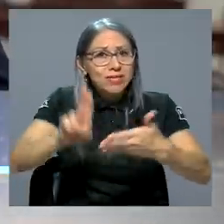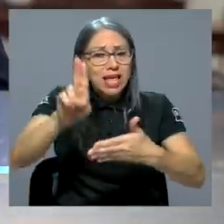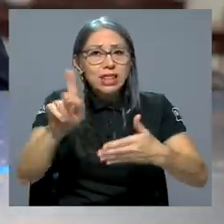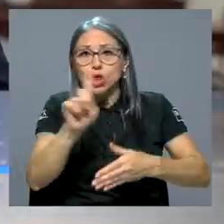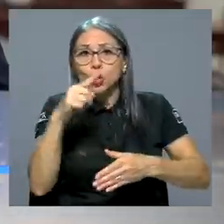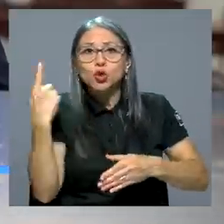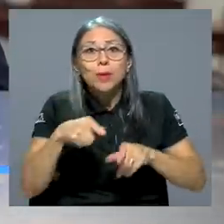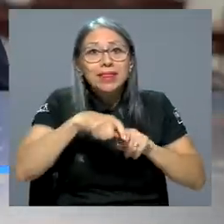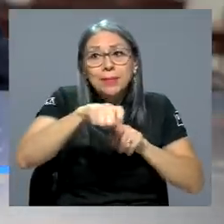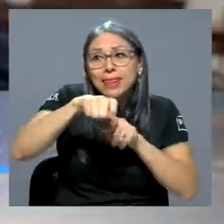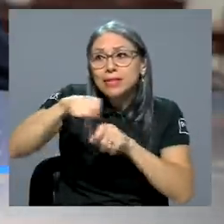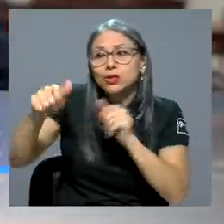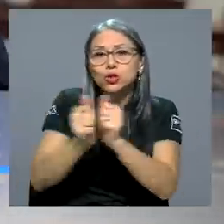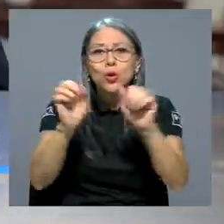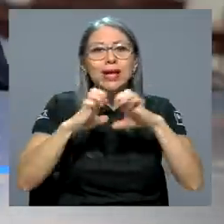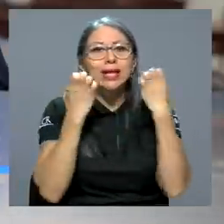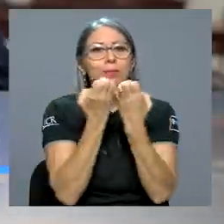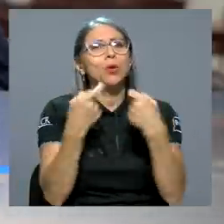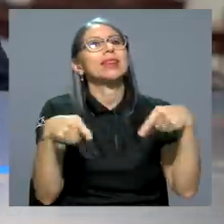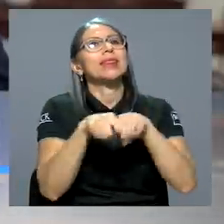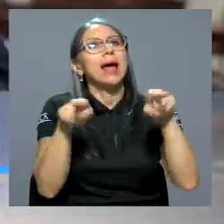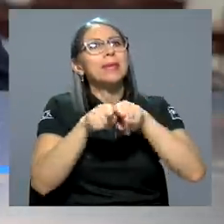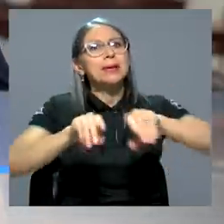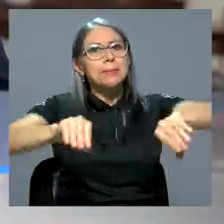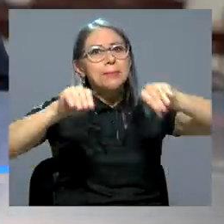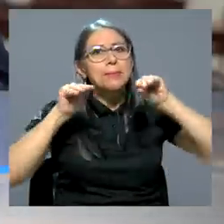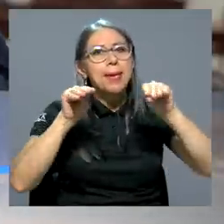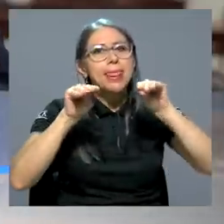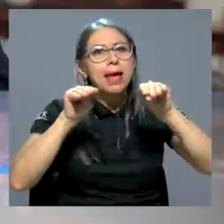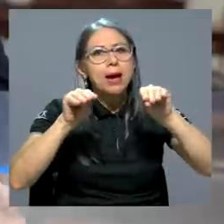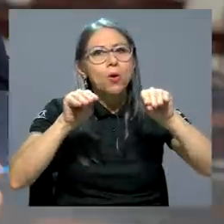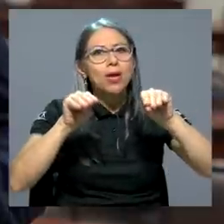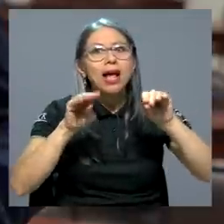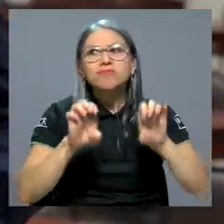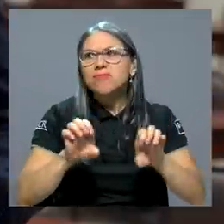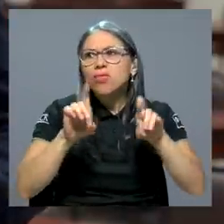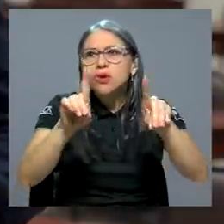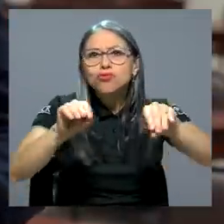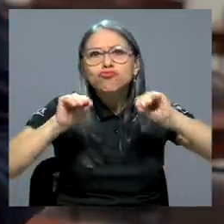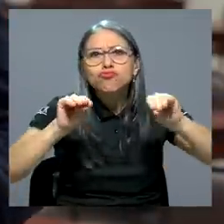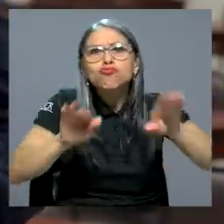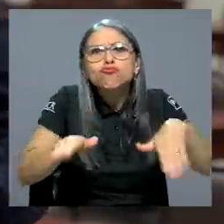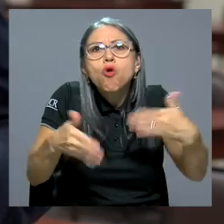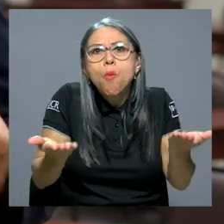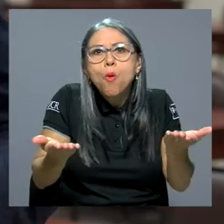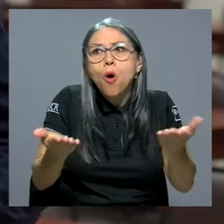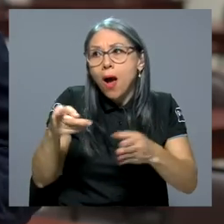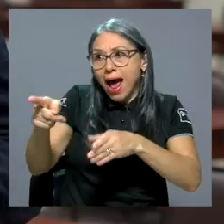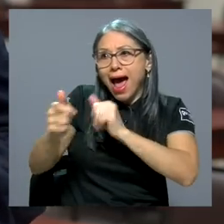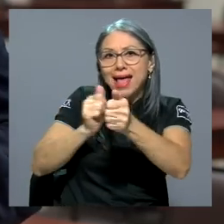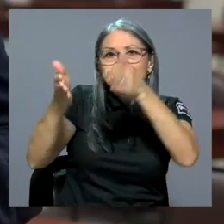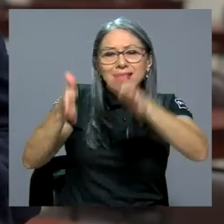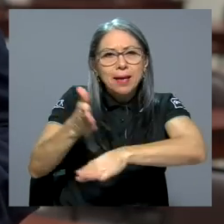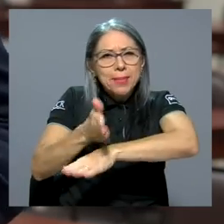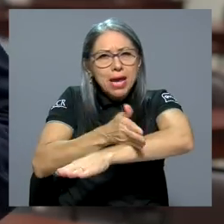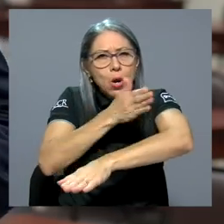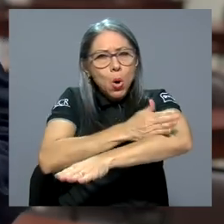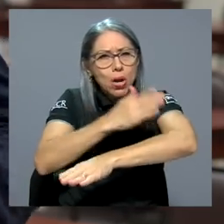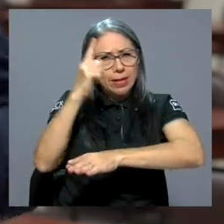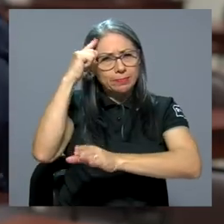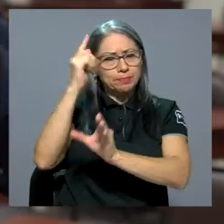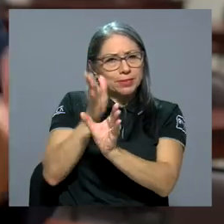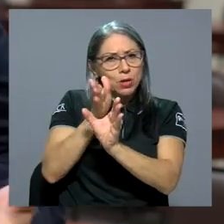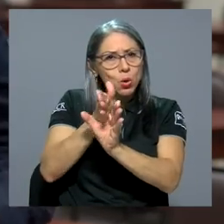mediciones con equipo, sino en la parte pedagógica, cómo se enseña para que un atleta mejore su parte psicológica deportiva, cómo se enseña a un